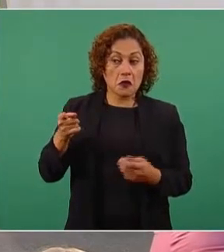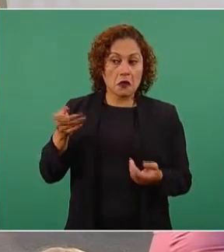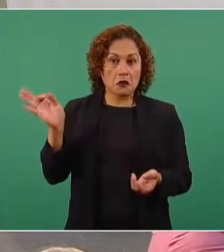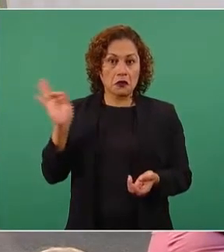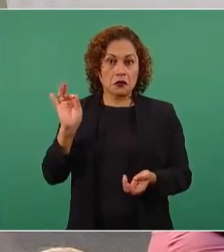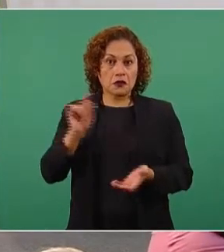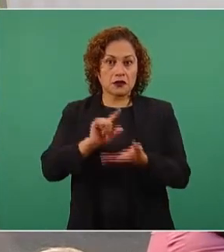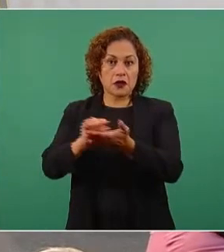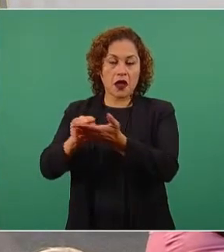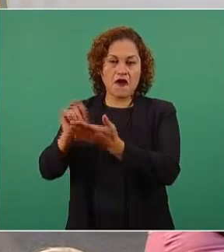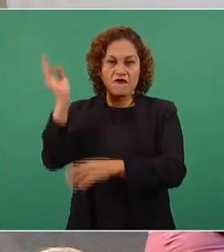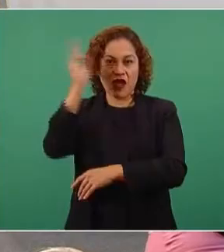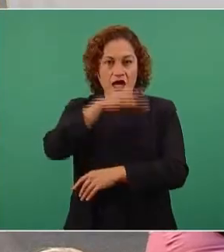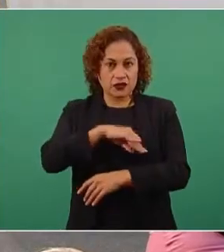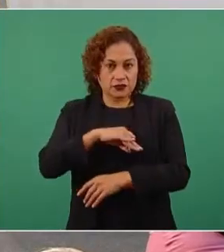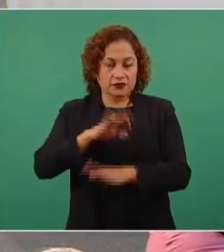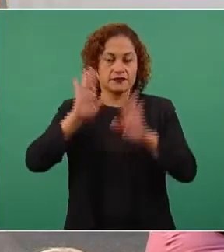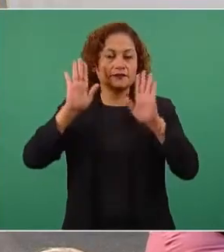Ya mañana sabemos.